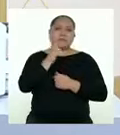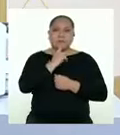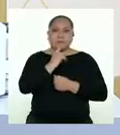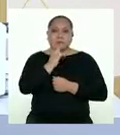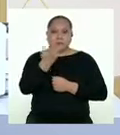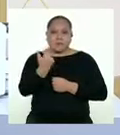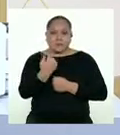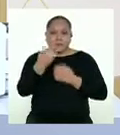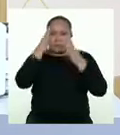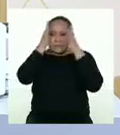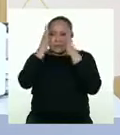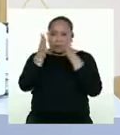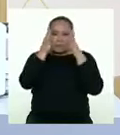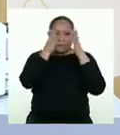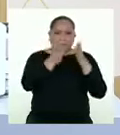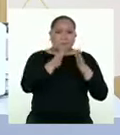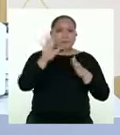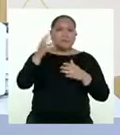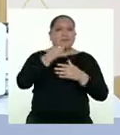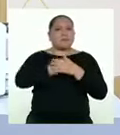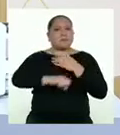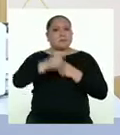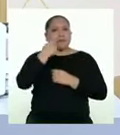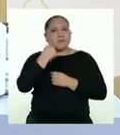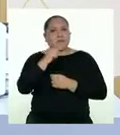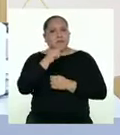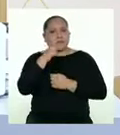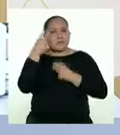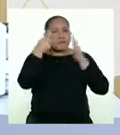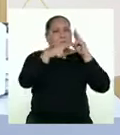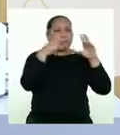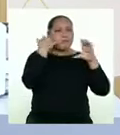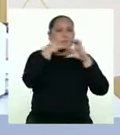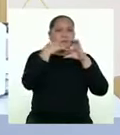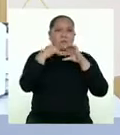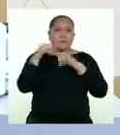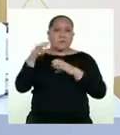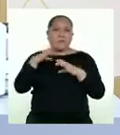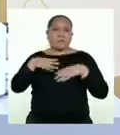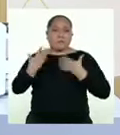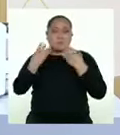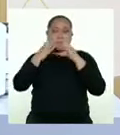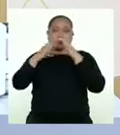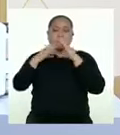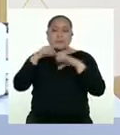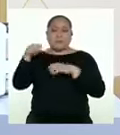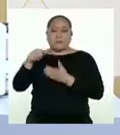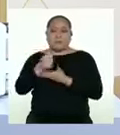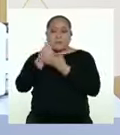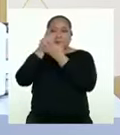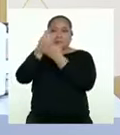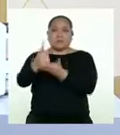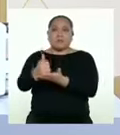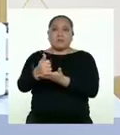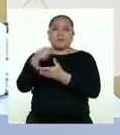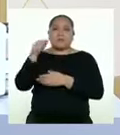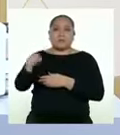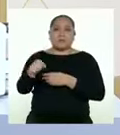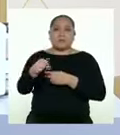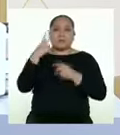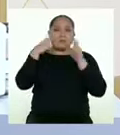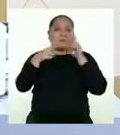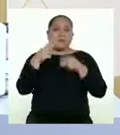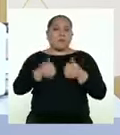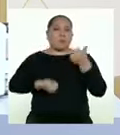papás presten atención a lo que sus hijas e hijos consumen en internet y que conversen al respecto para ayudarlas y ayudarlos a